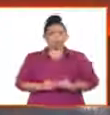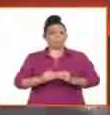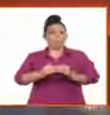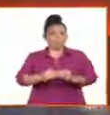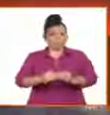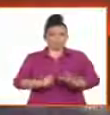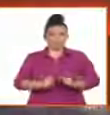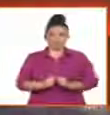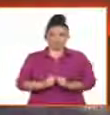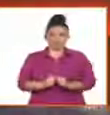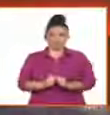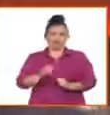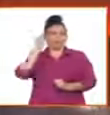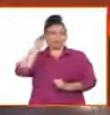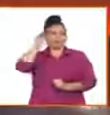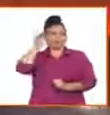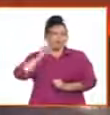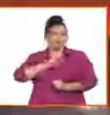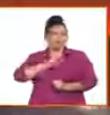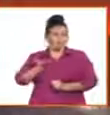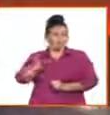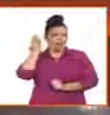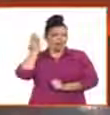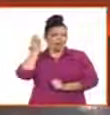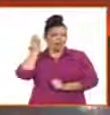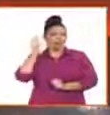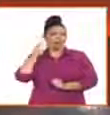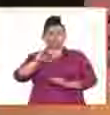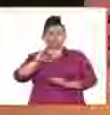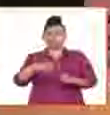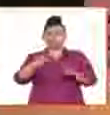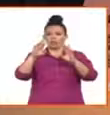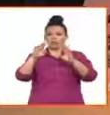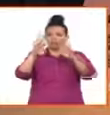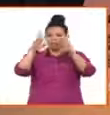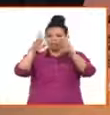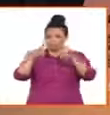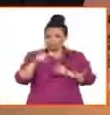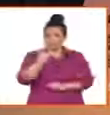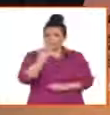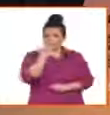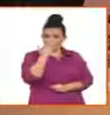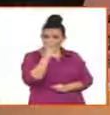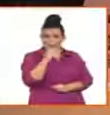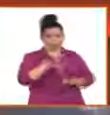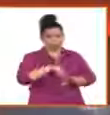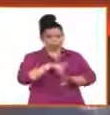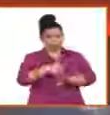ellas, han tenido un desarrollo impresionante, y no soy yo quien hablará de eso, pero